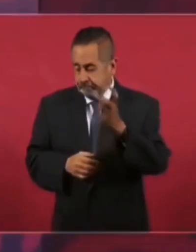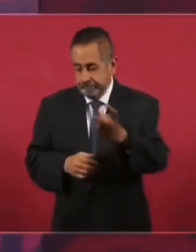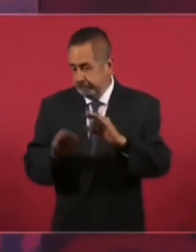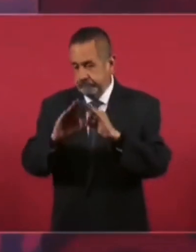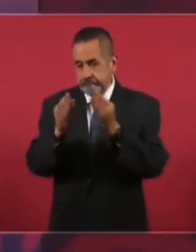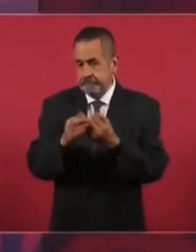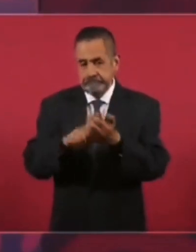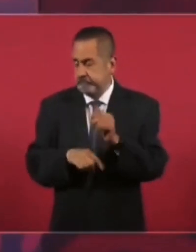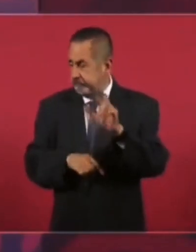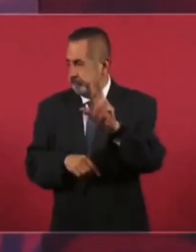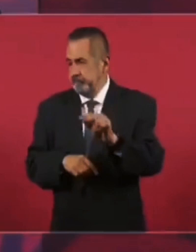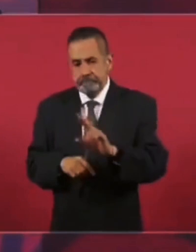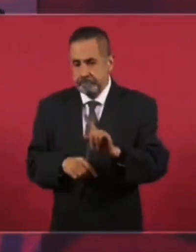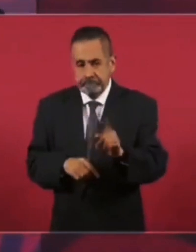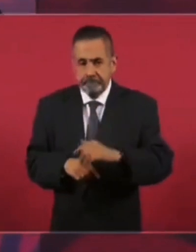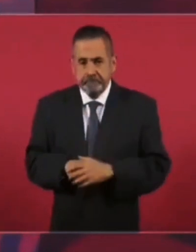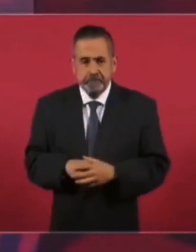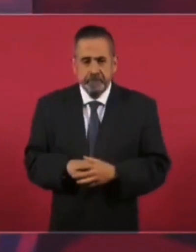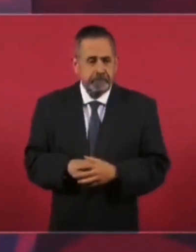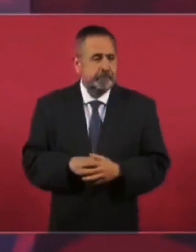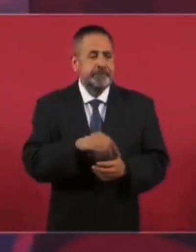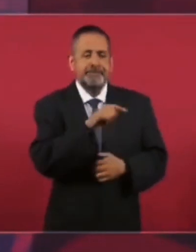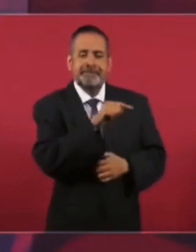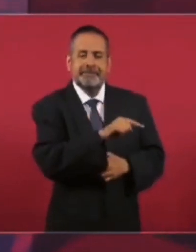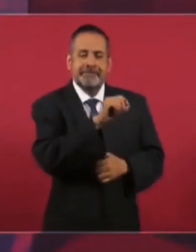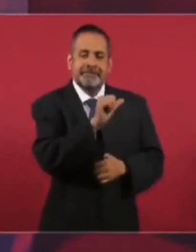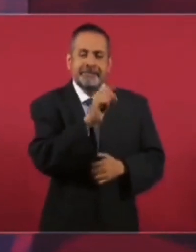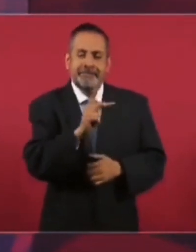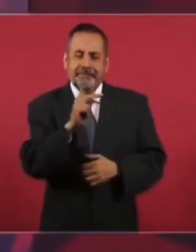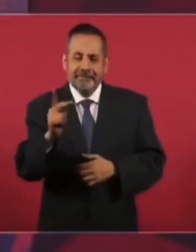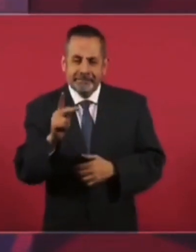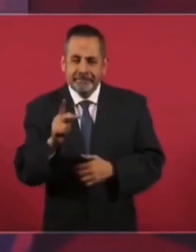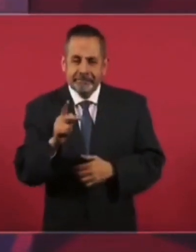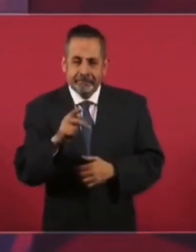de asociación pública, privada.